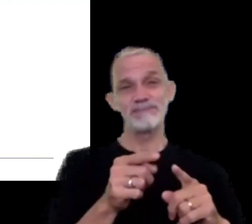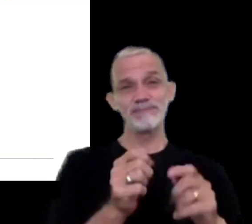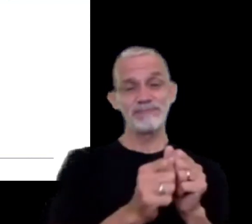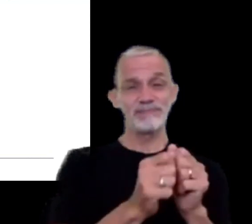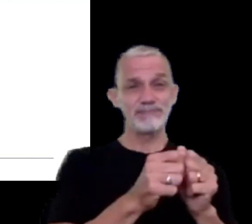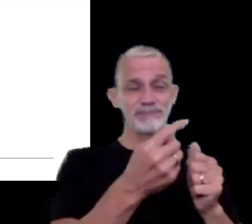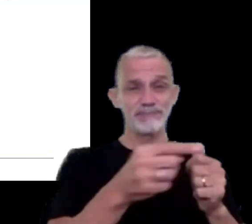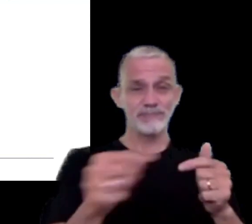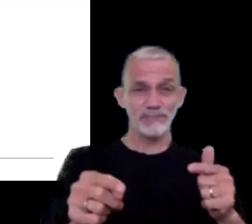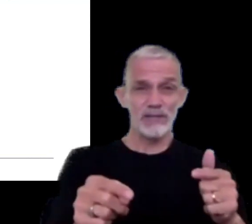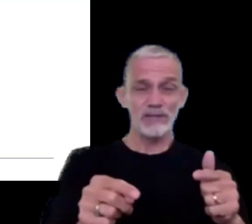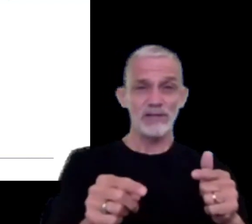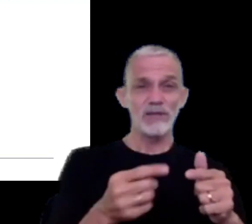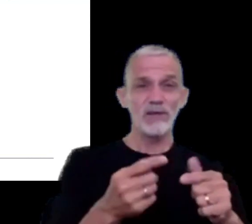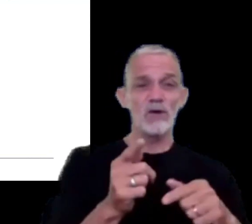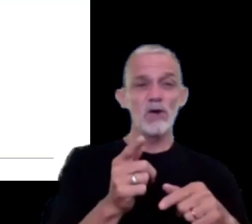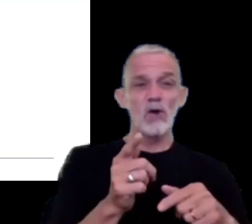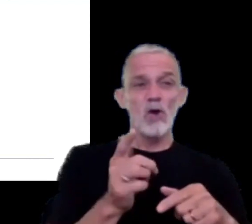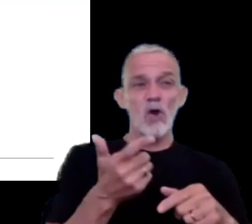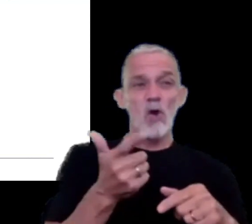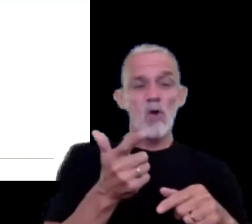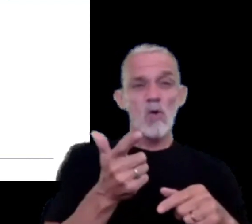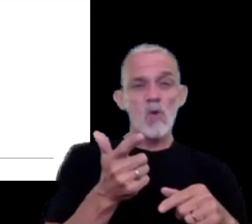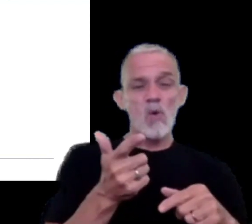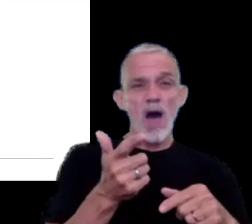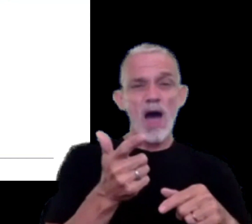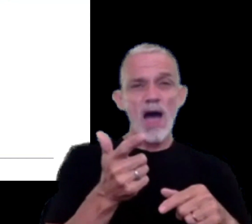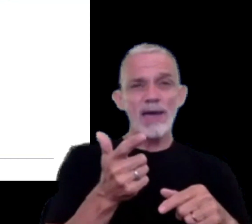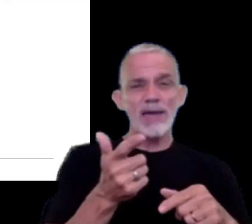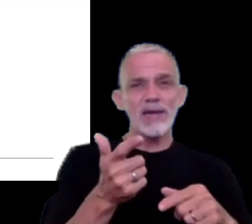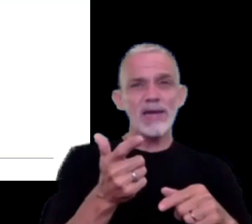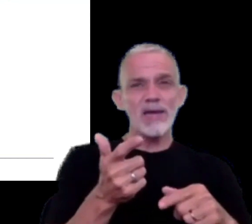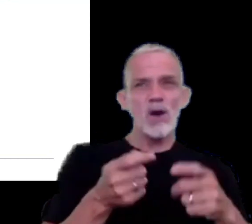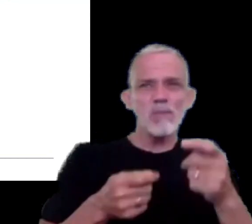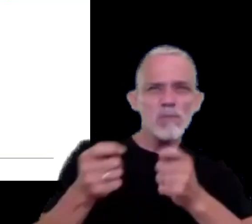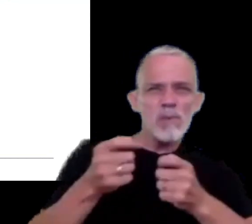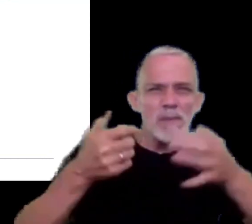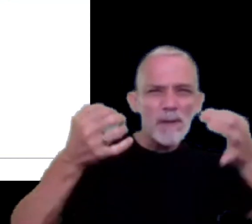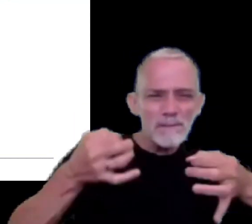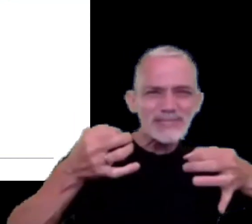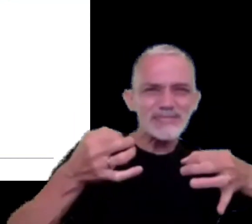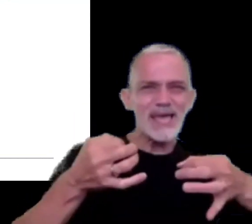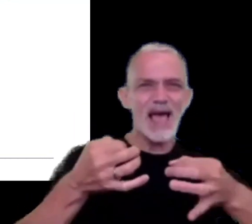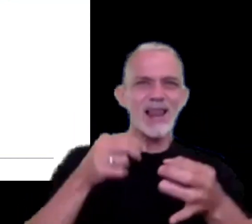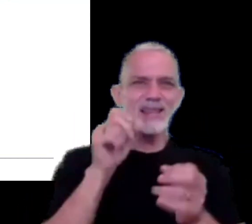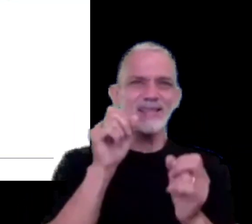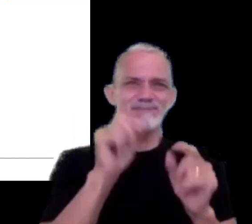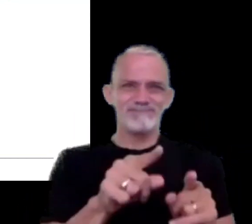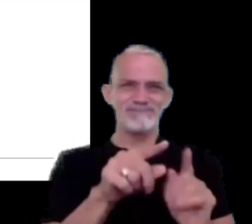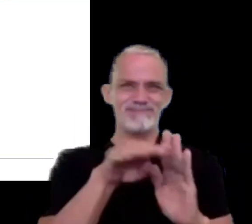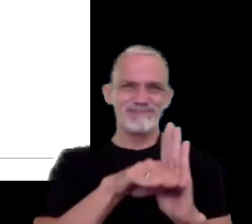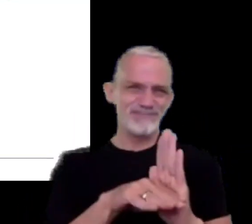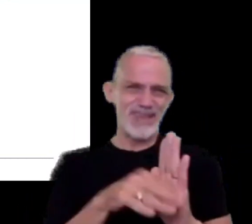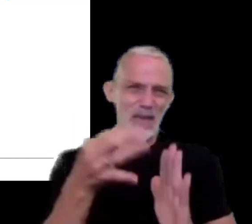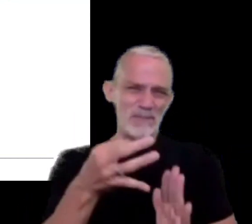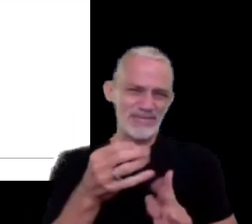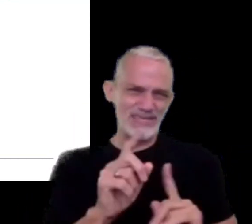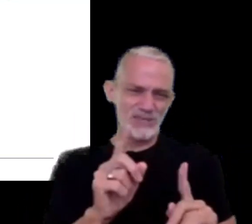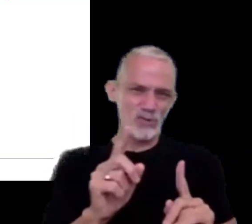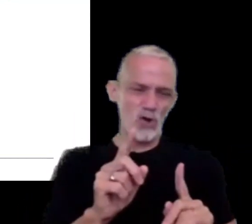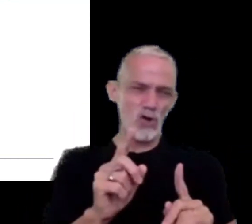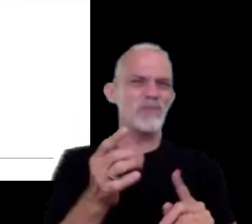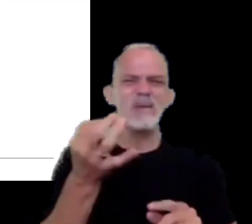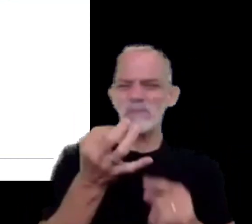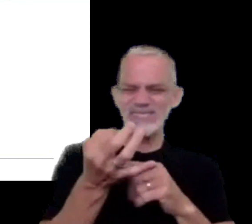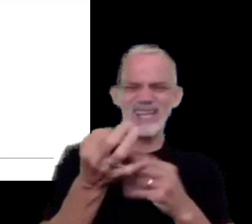no tienen o no están sujetas a operaciones especiales o características especiales entendiéndose como